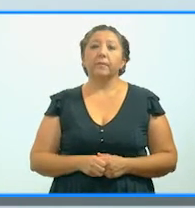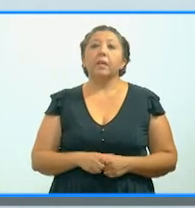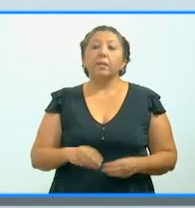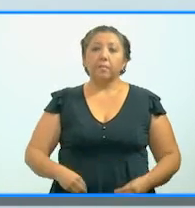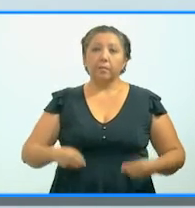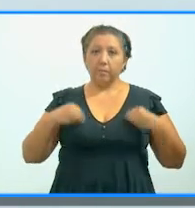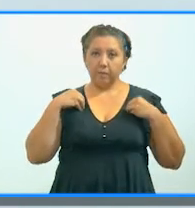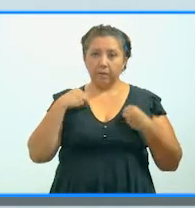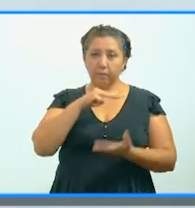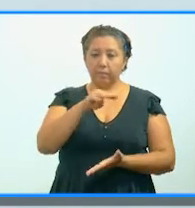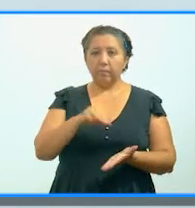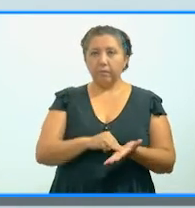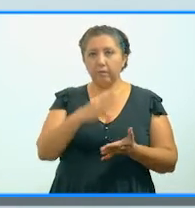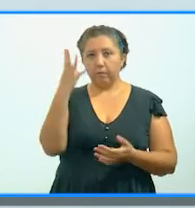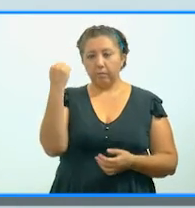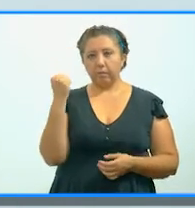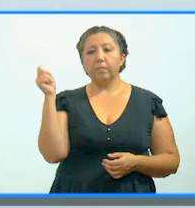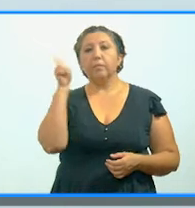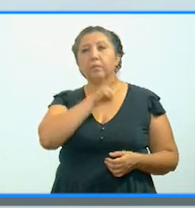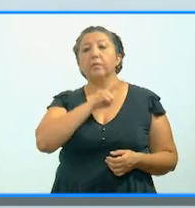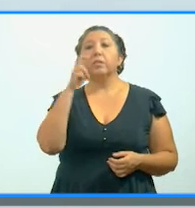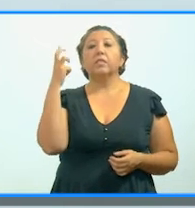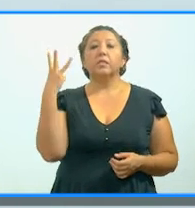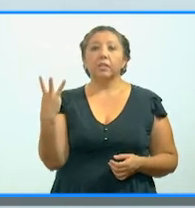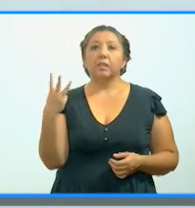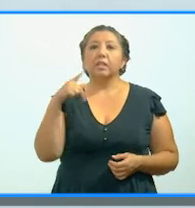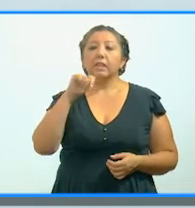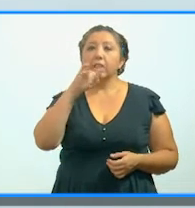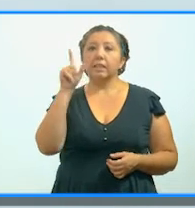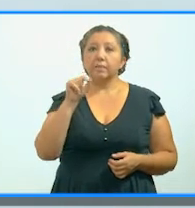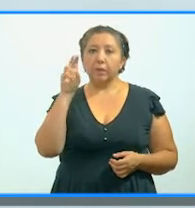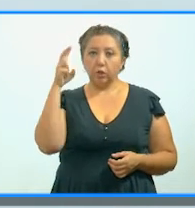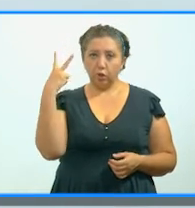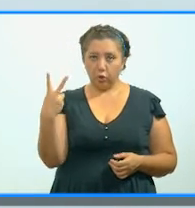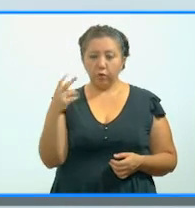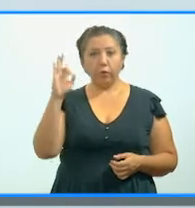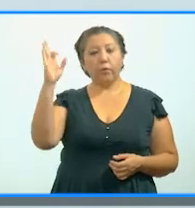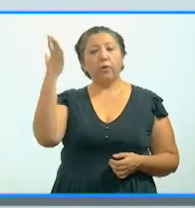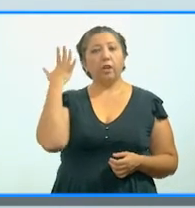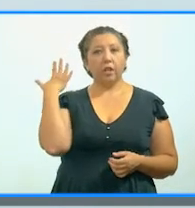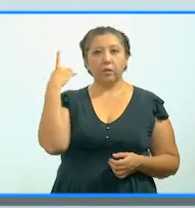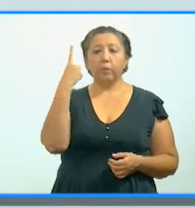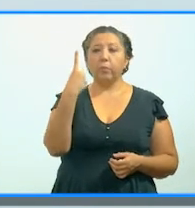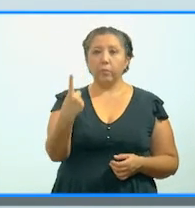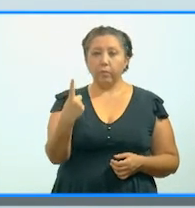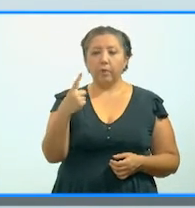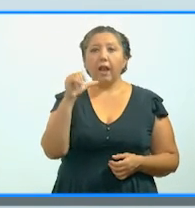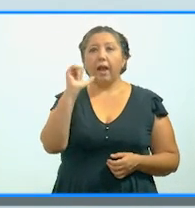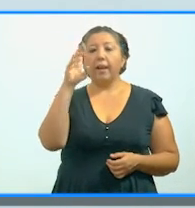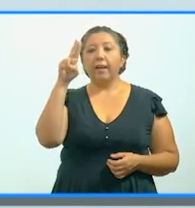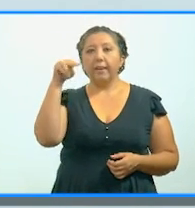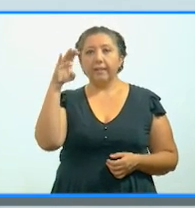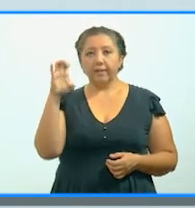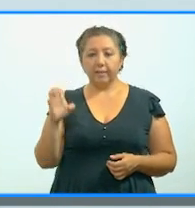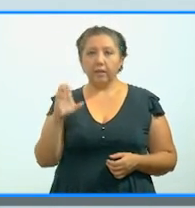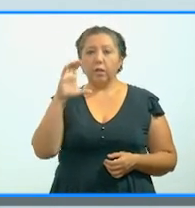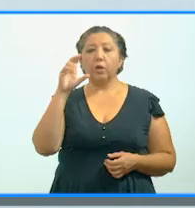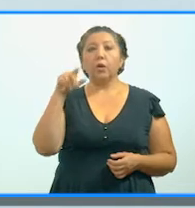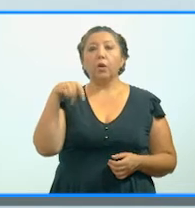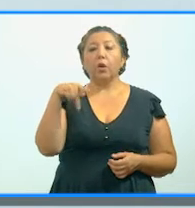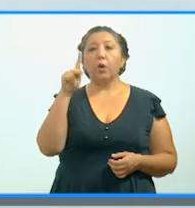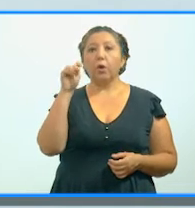Residían en Mérida, 9, Valladolid, 3, Tisimín, 2, Foráneo, 1 y Acanqué, Concal,